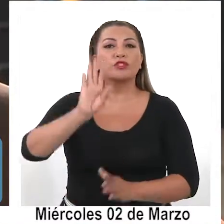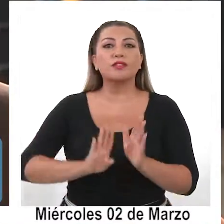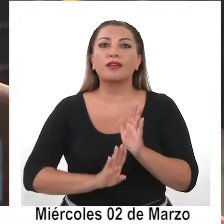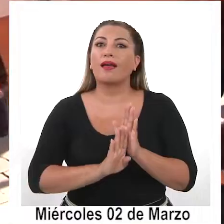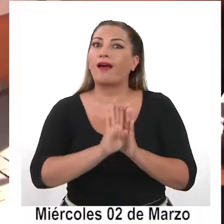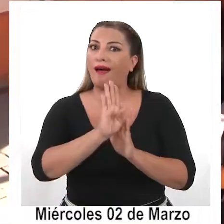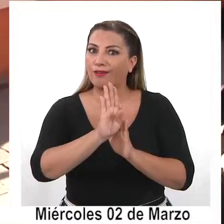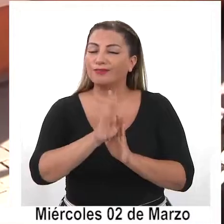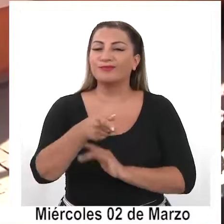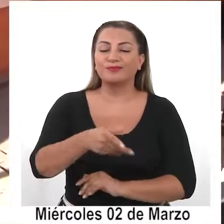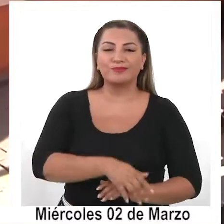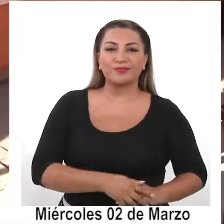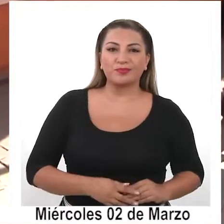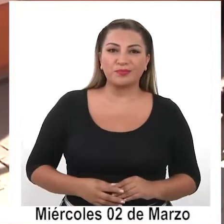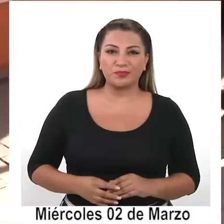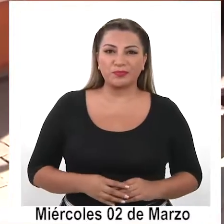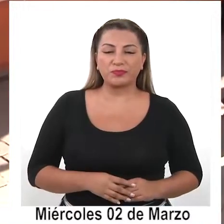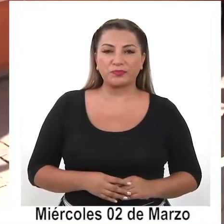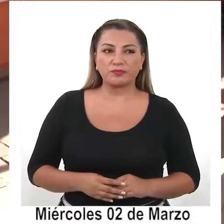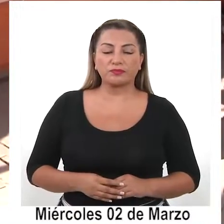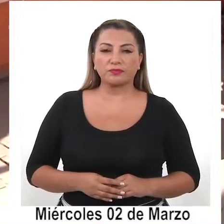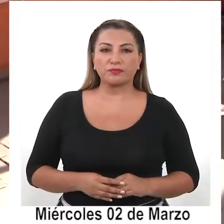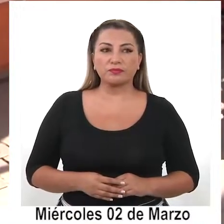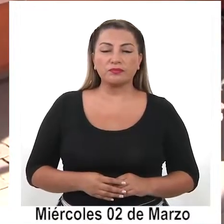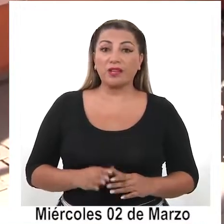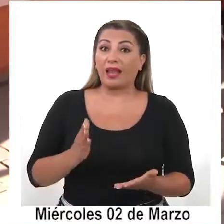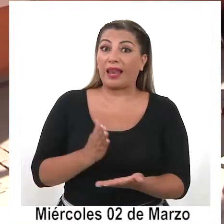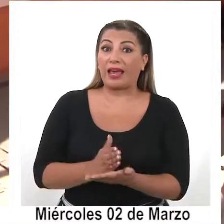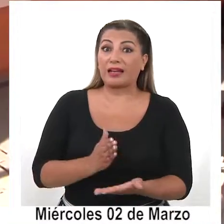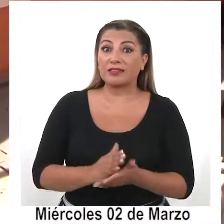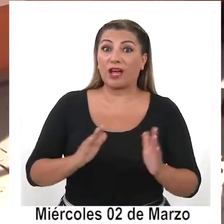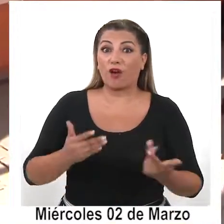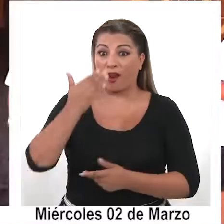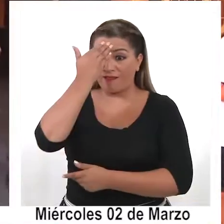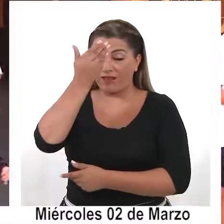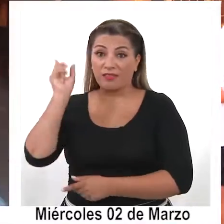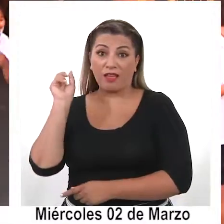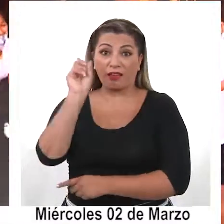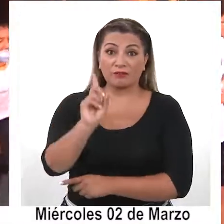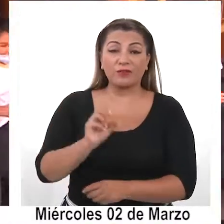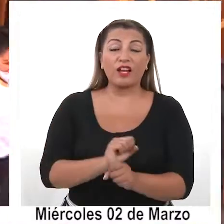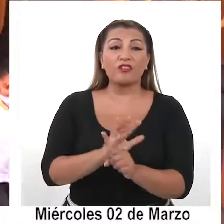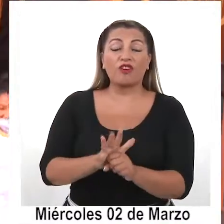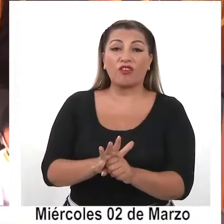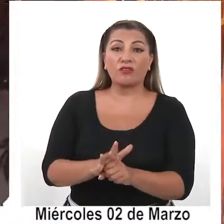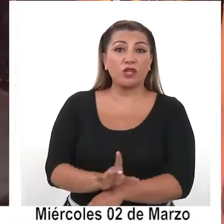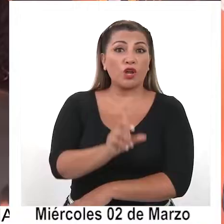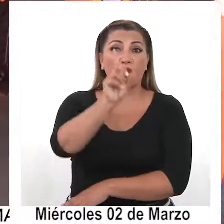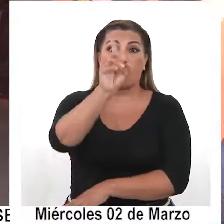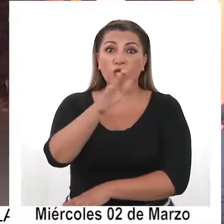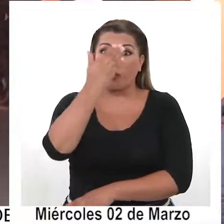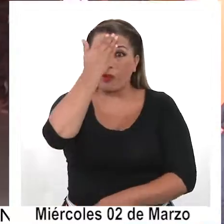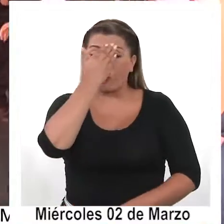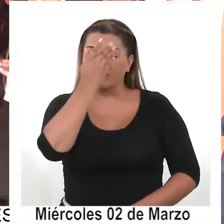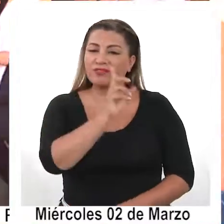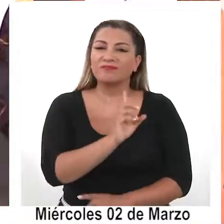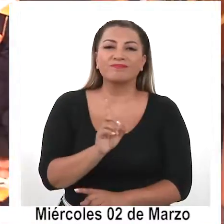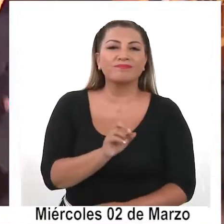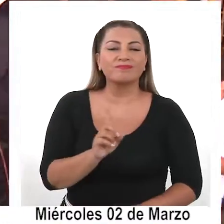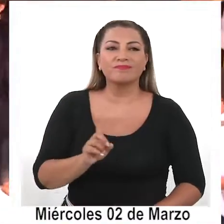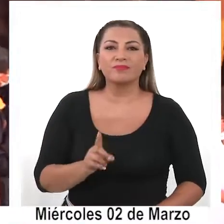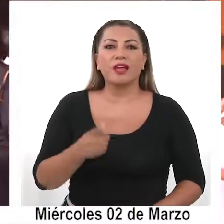bastante alto. Y ahora que las clases son presenciales, el COVID no será la única preocupación.